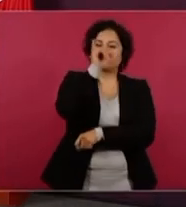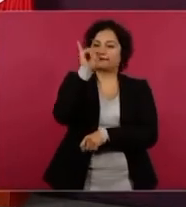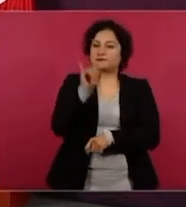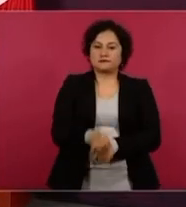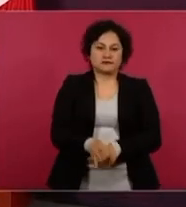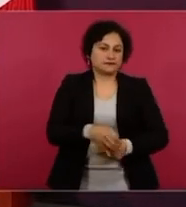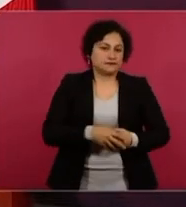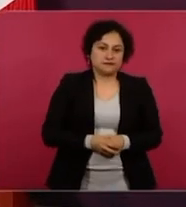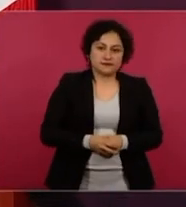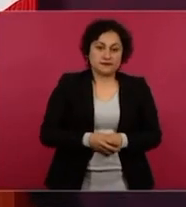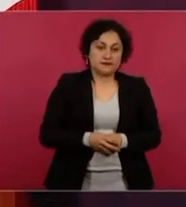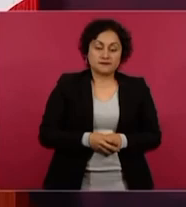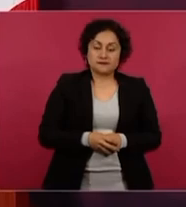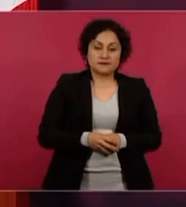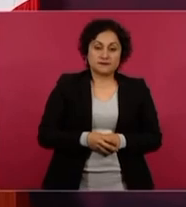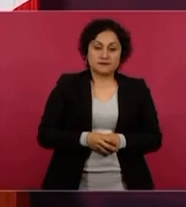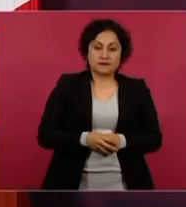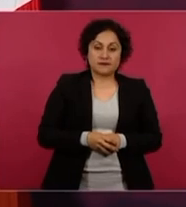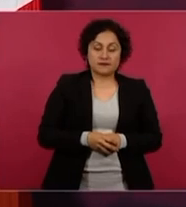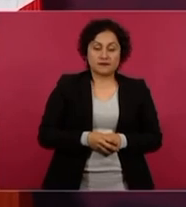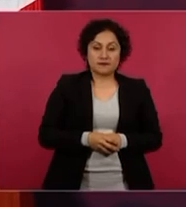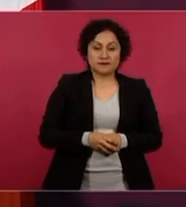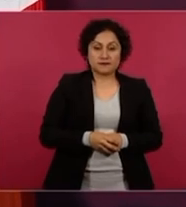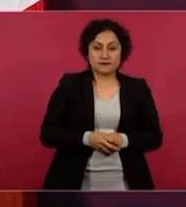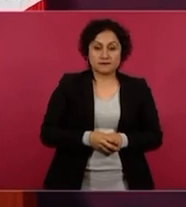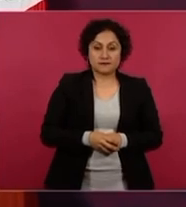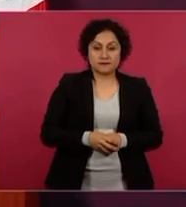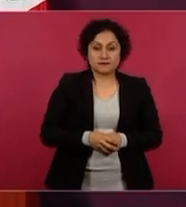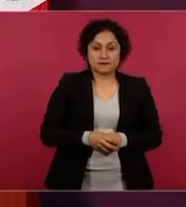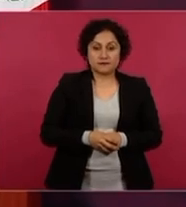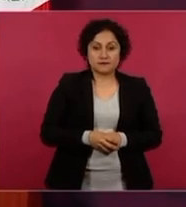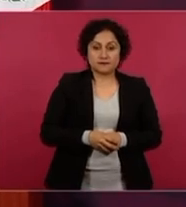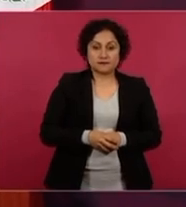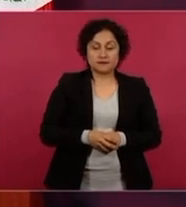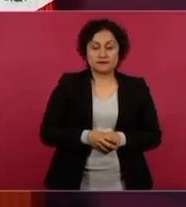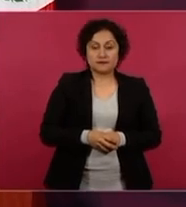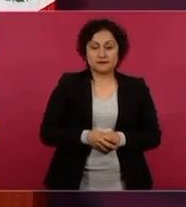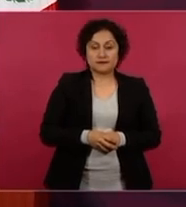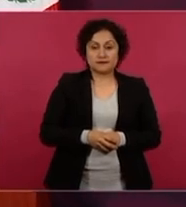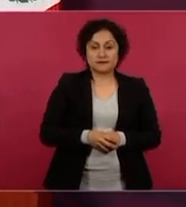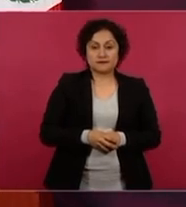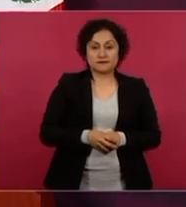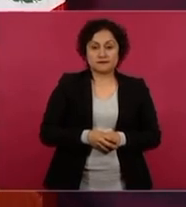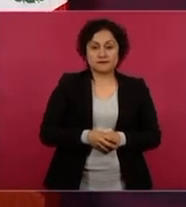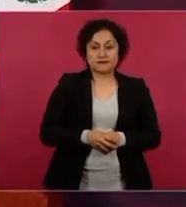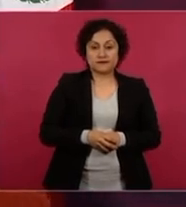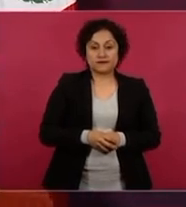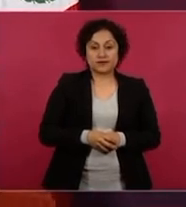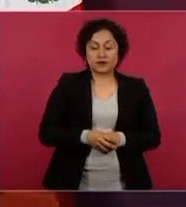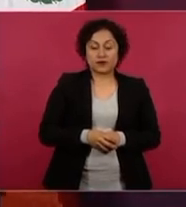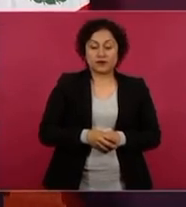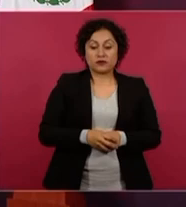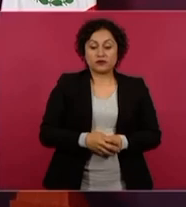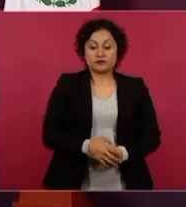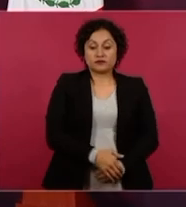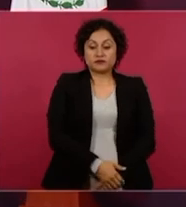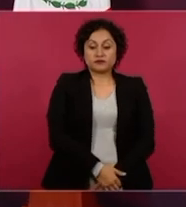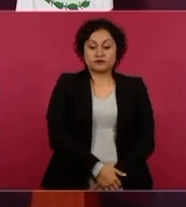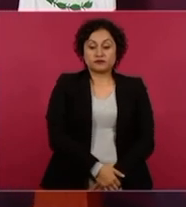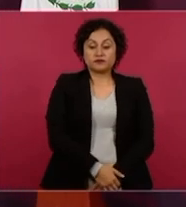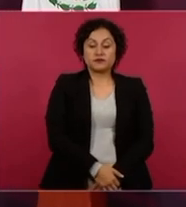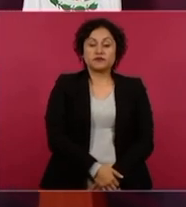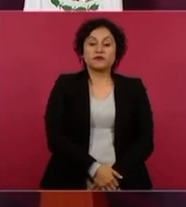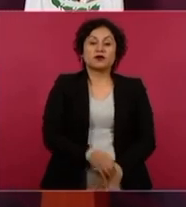le hicieron a Carmen